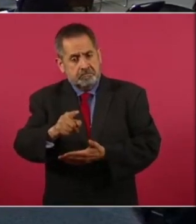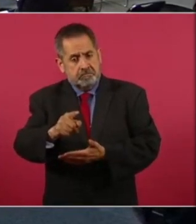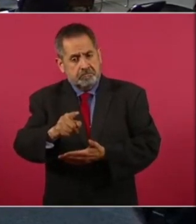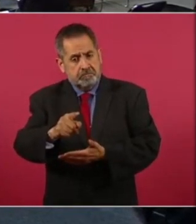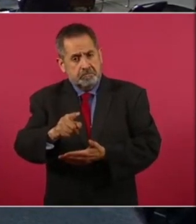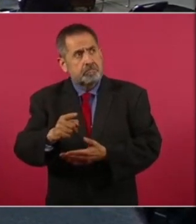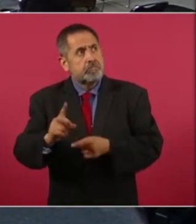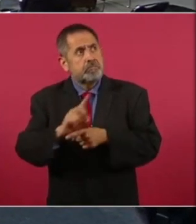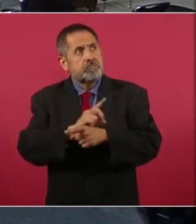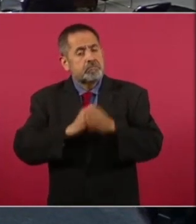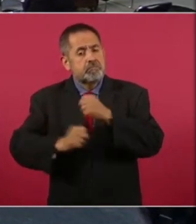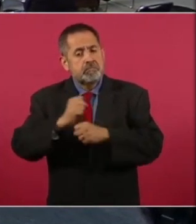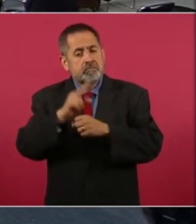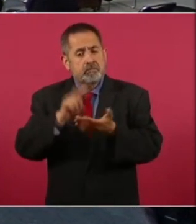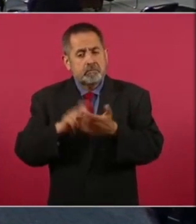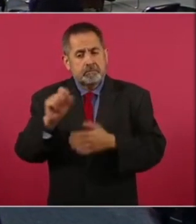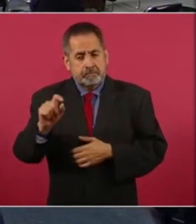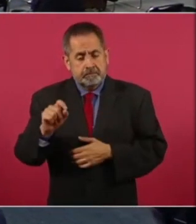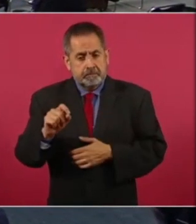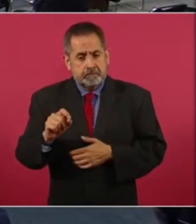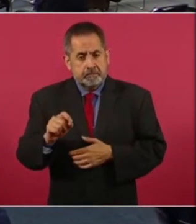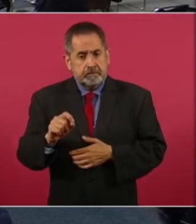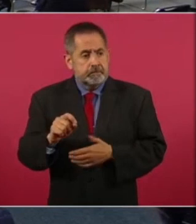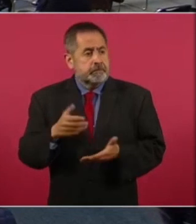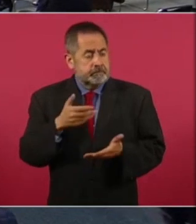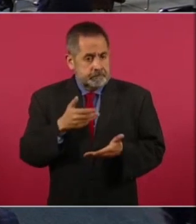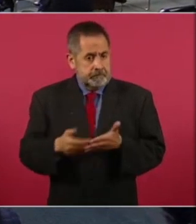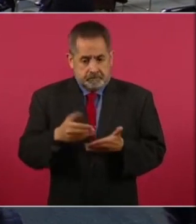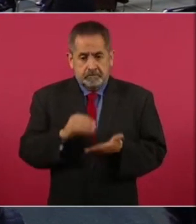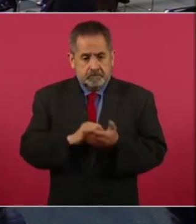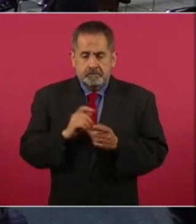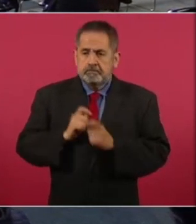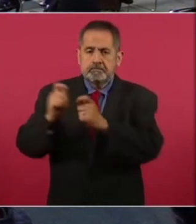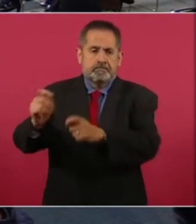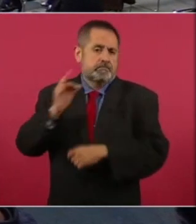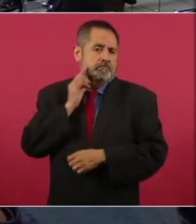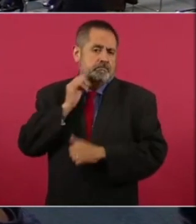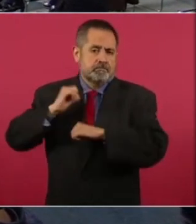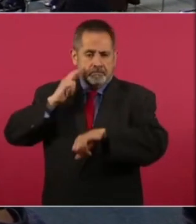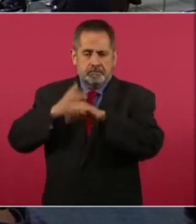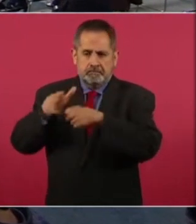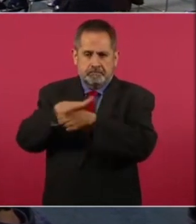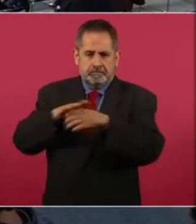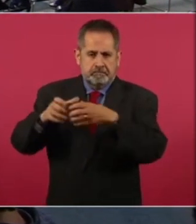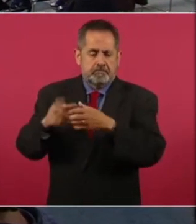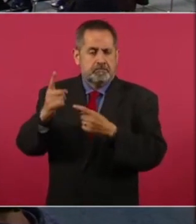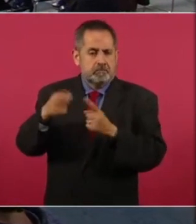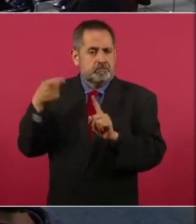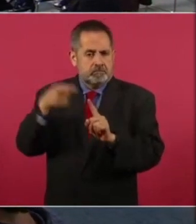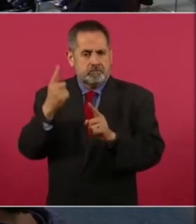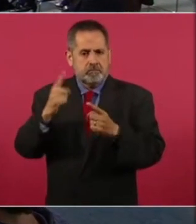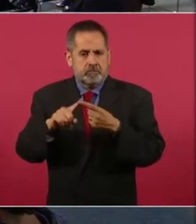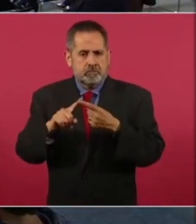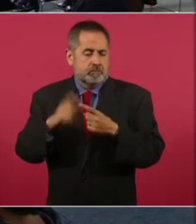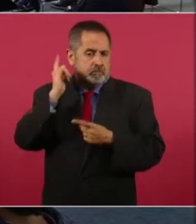Desde el 2020 hay unas recientes y las está atendiendo una fiscalía local. Ese es un punto